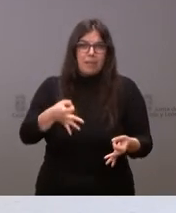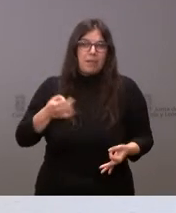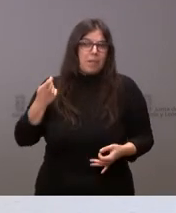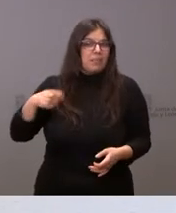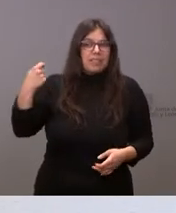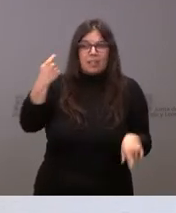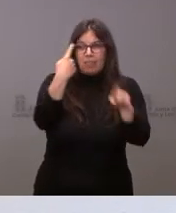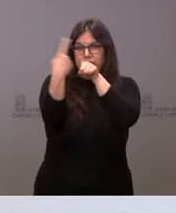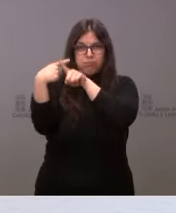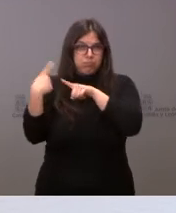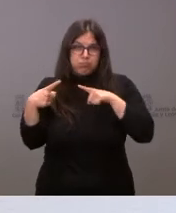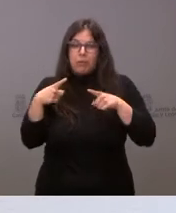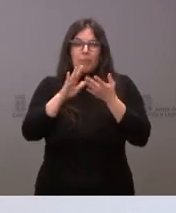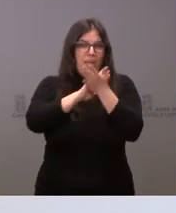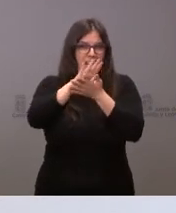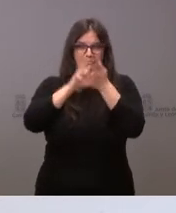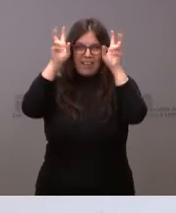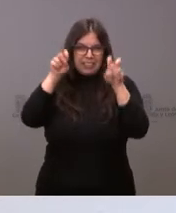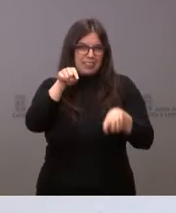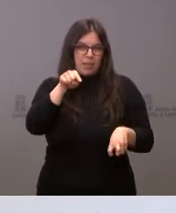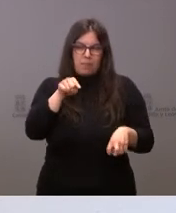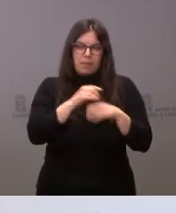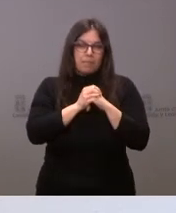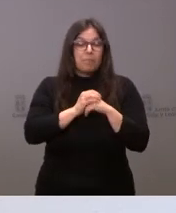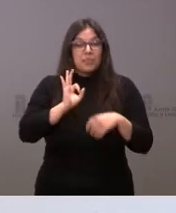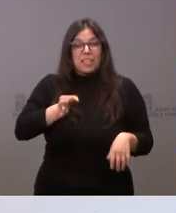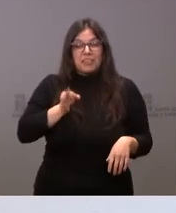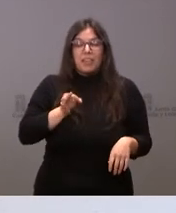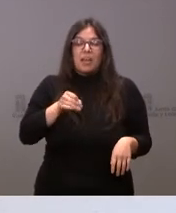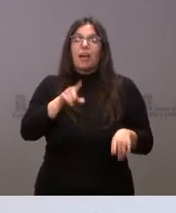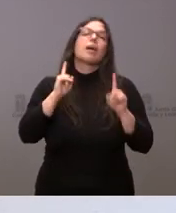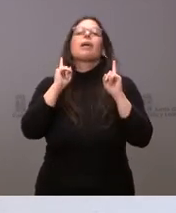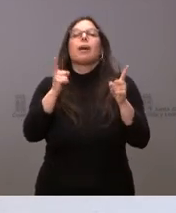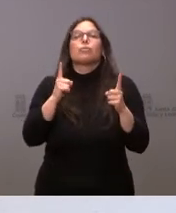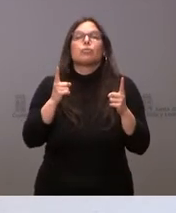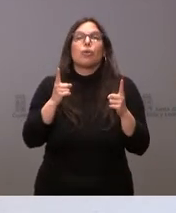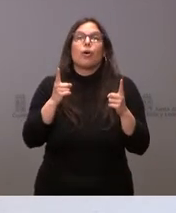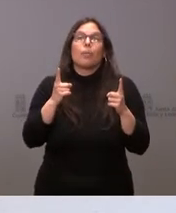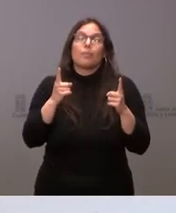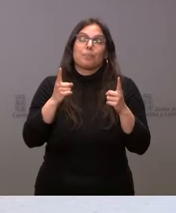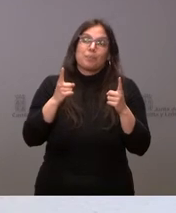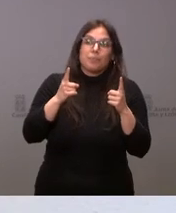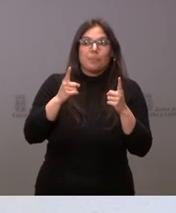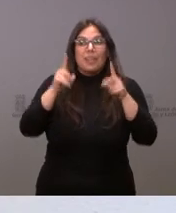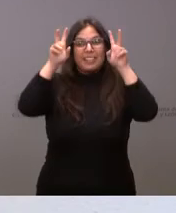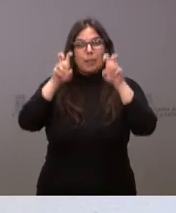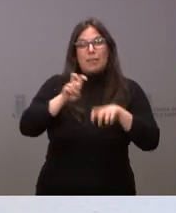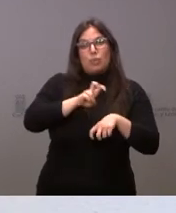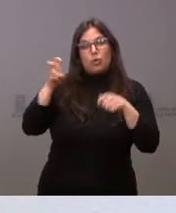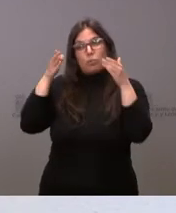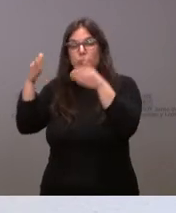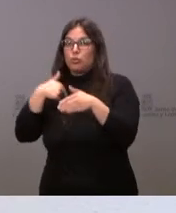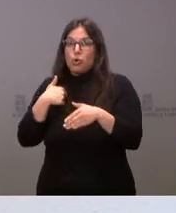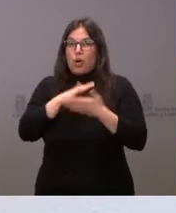autonómicos no saquen el asunto. Es verdad que, en este caso, bueno, estaba más circunscrito a otros temas, yo no lo he